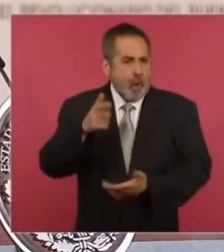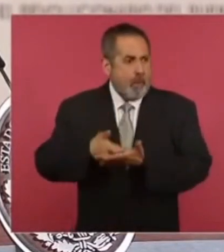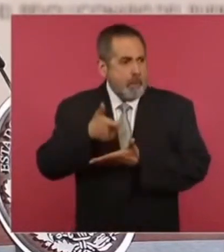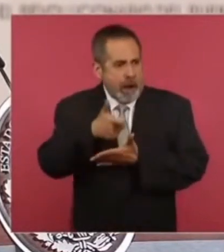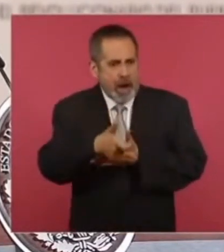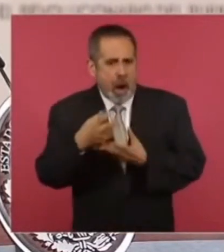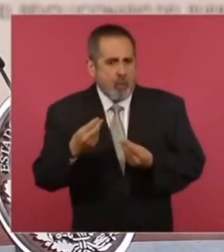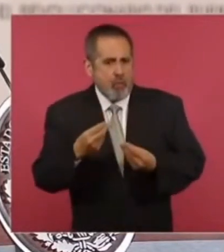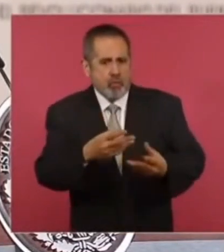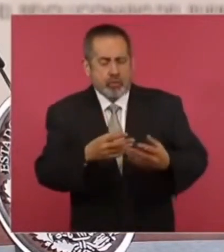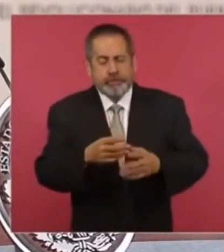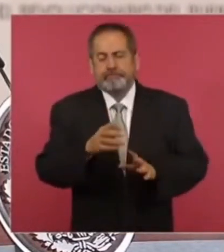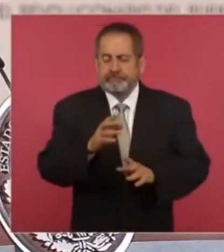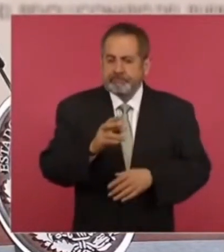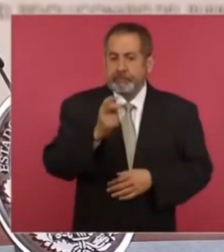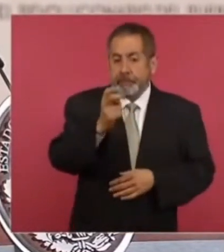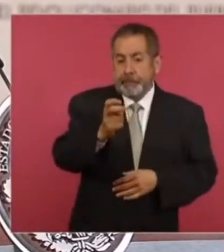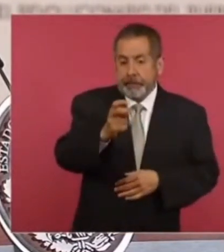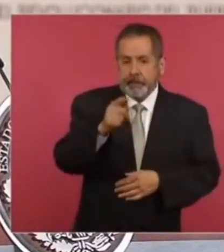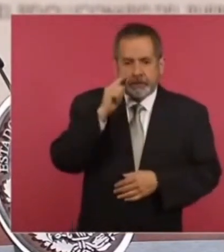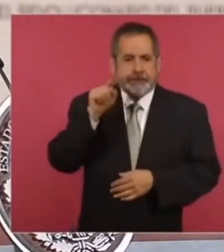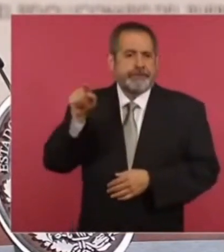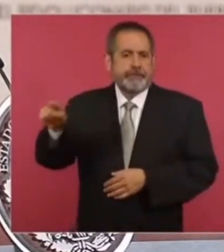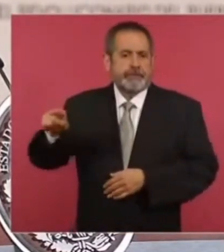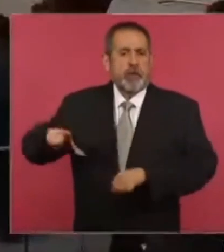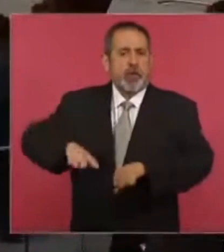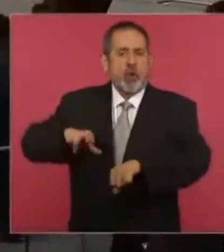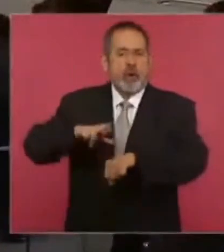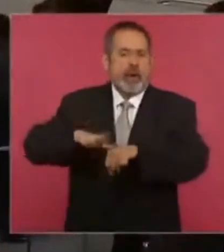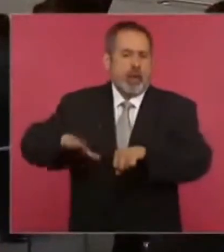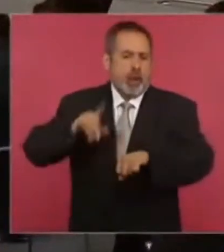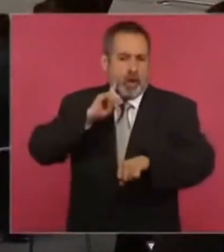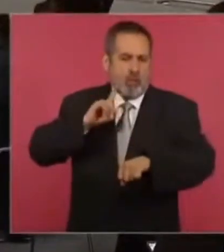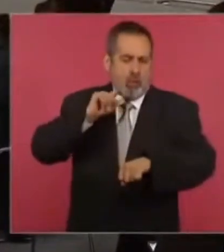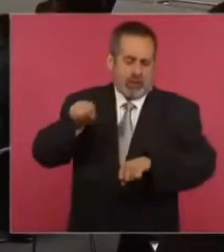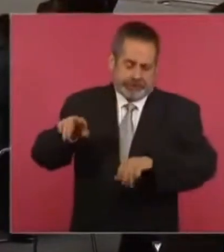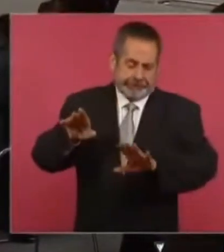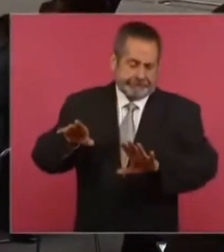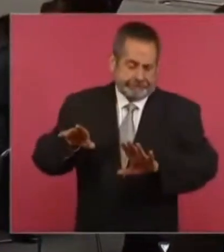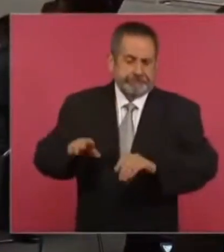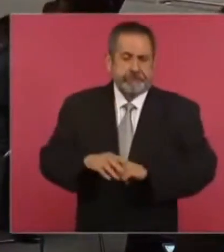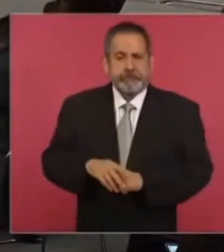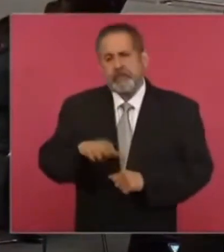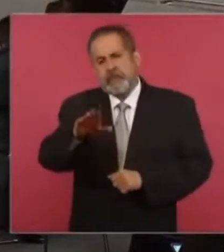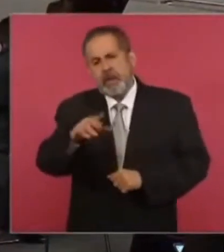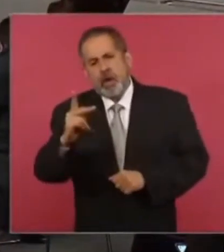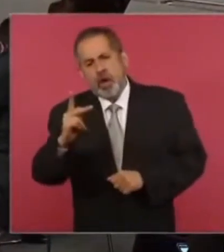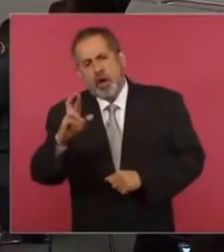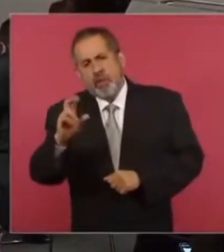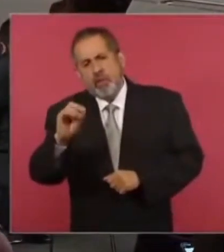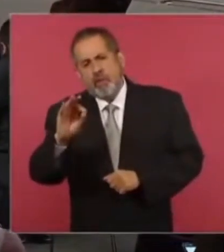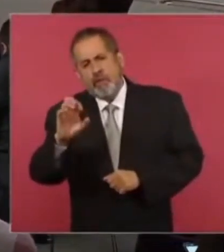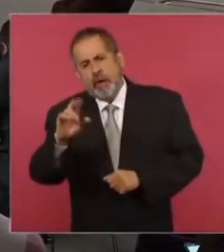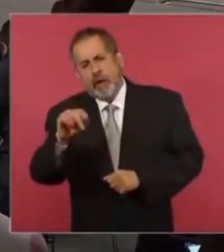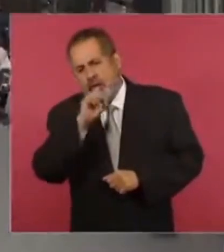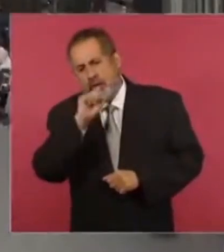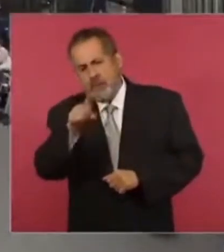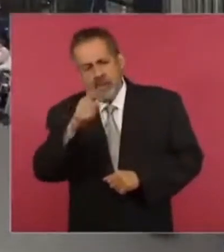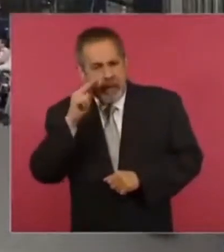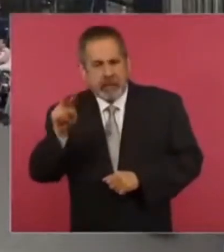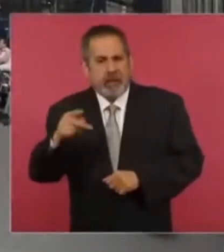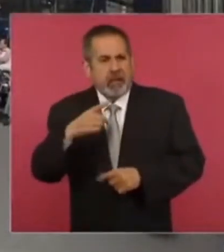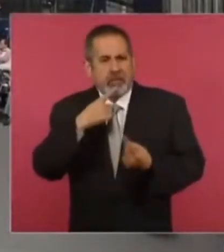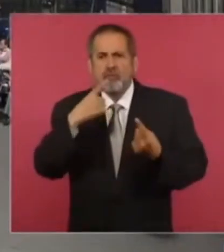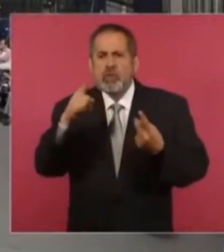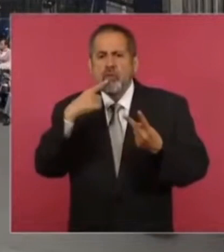eso lo tiene que ver la gobernadora Sí, la Profeco también tiene que ver parte de eso porque hay muchas denuncias